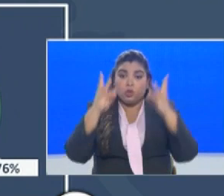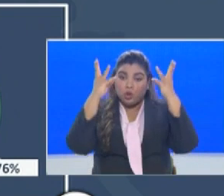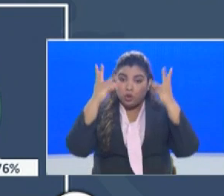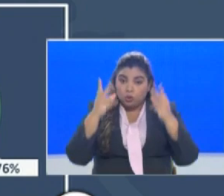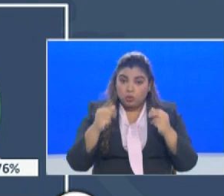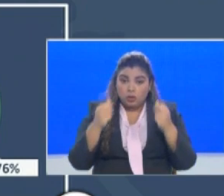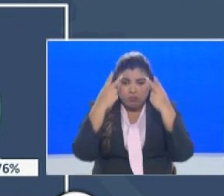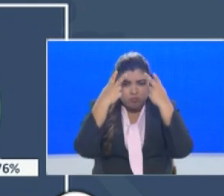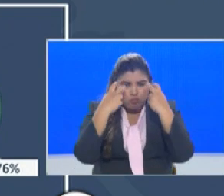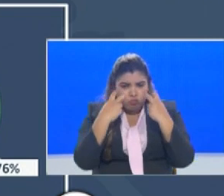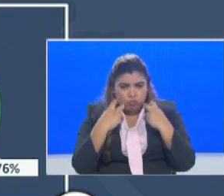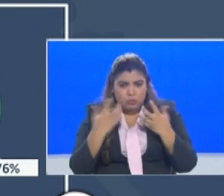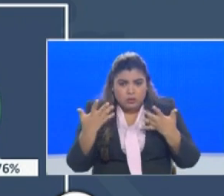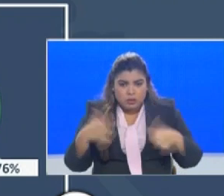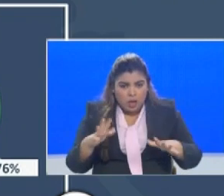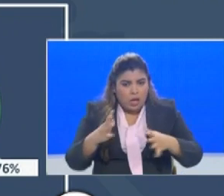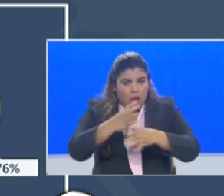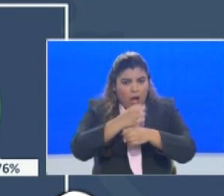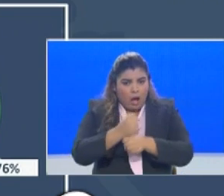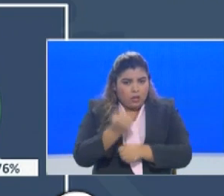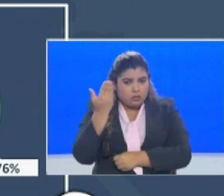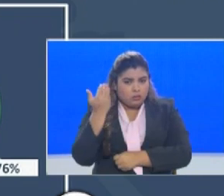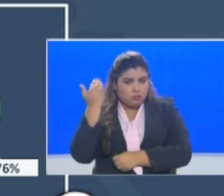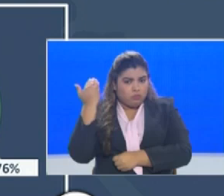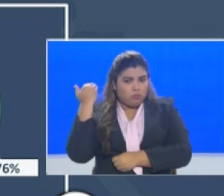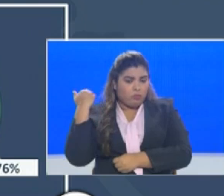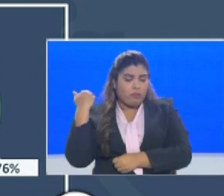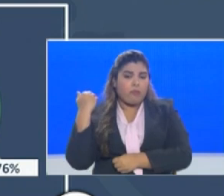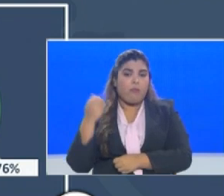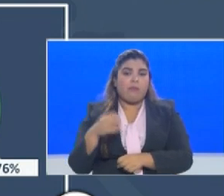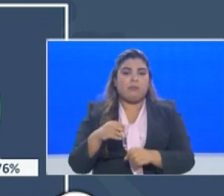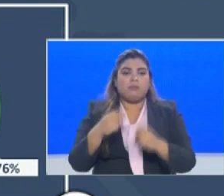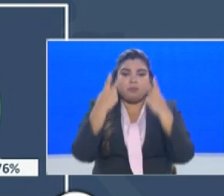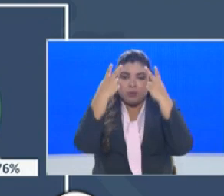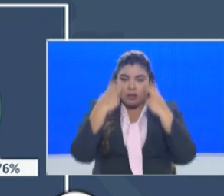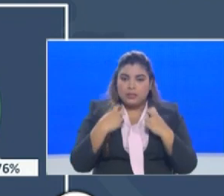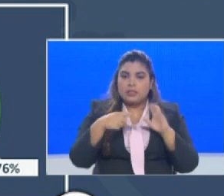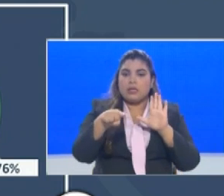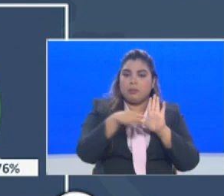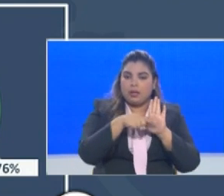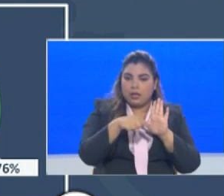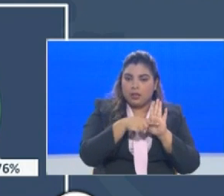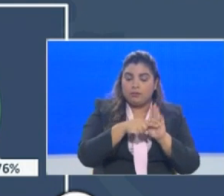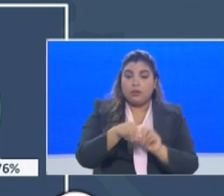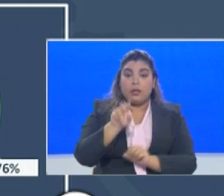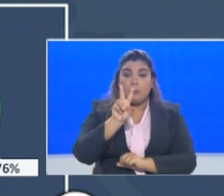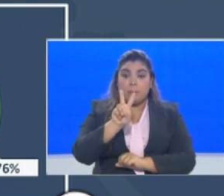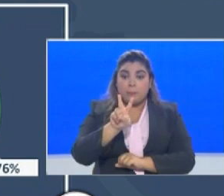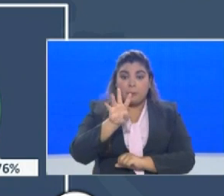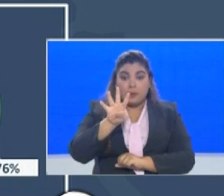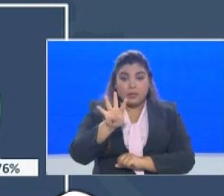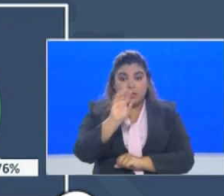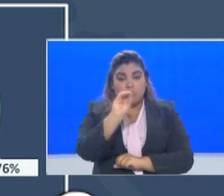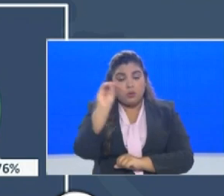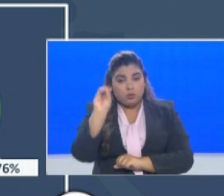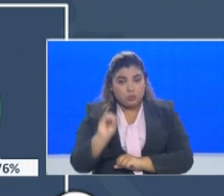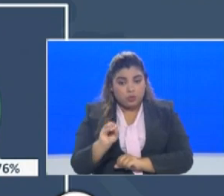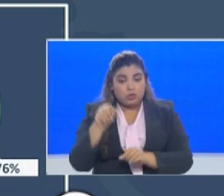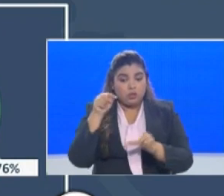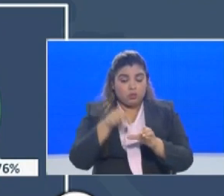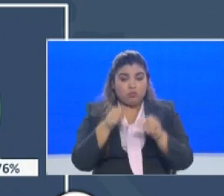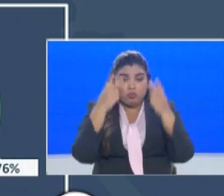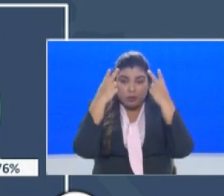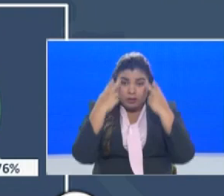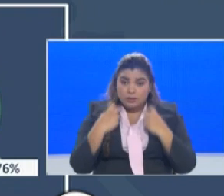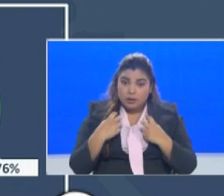pruebas realizadas corresponden a pruebas negativas y el 24% de las mismas